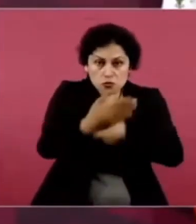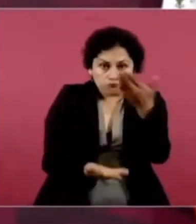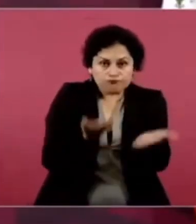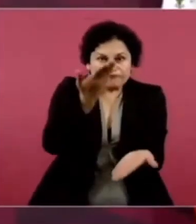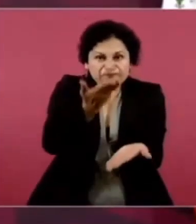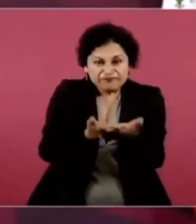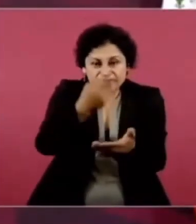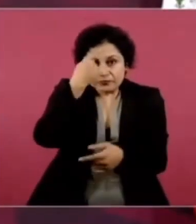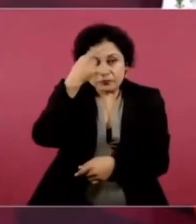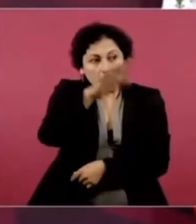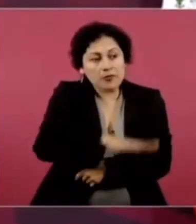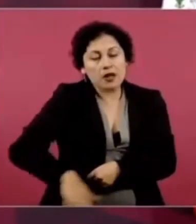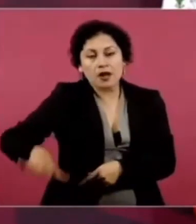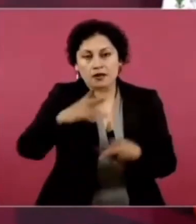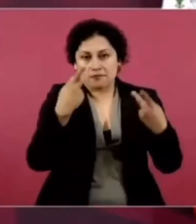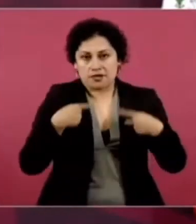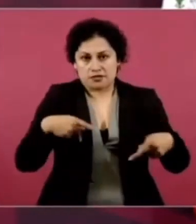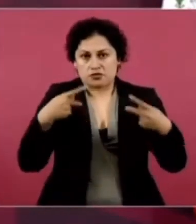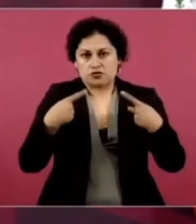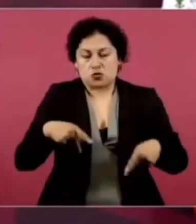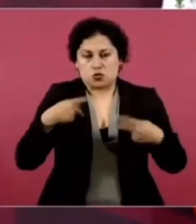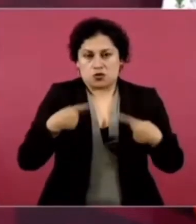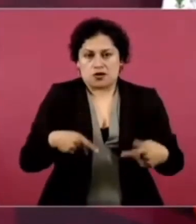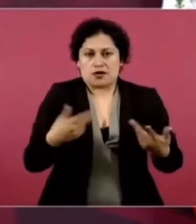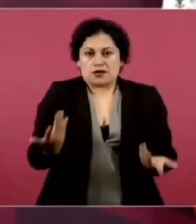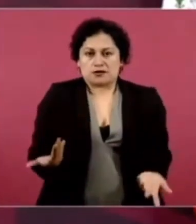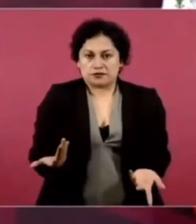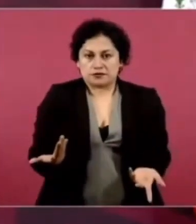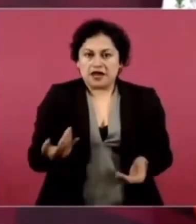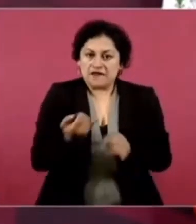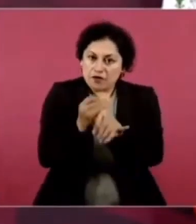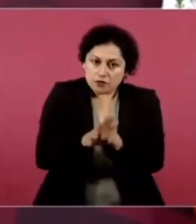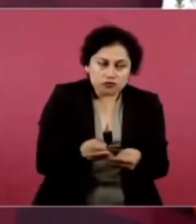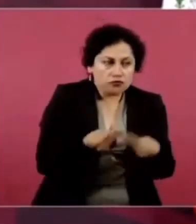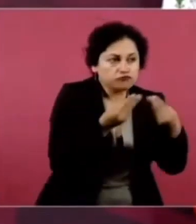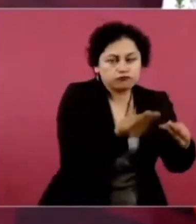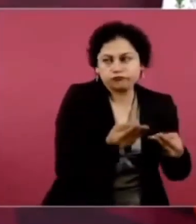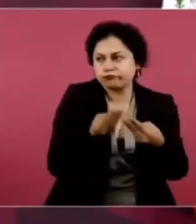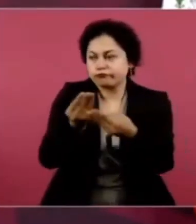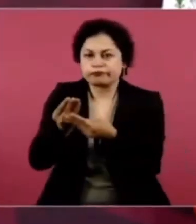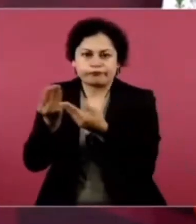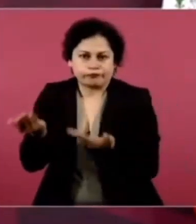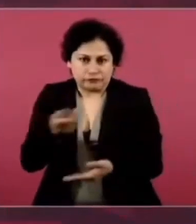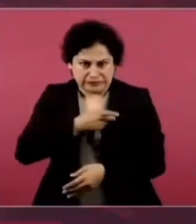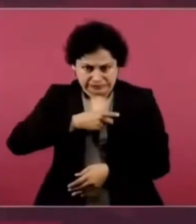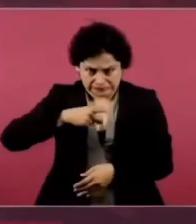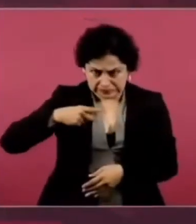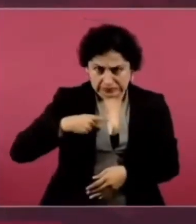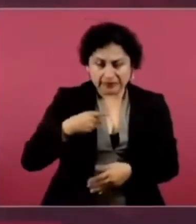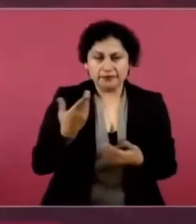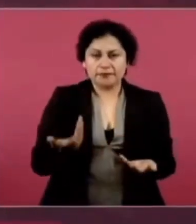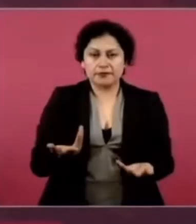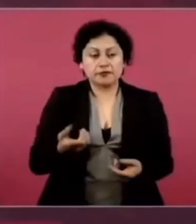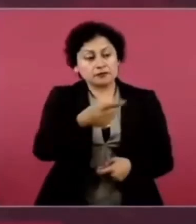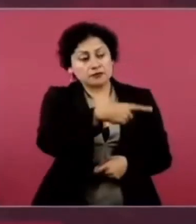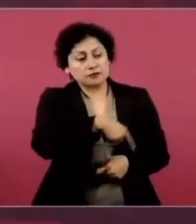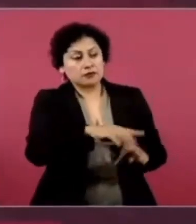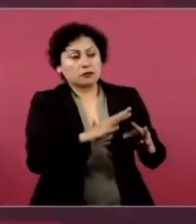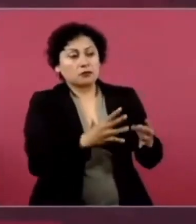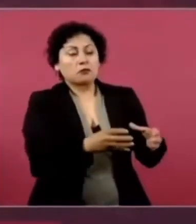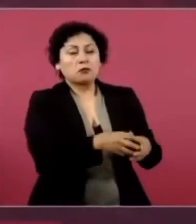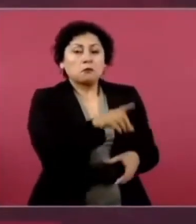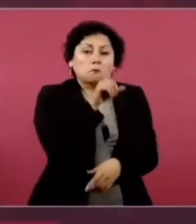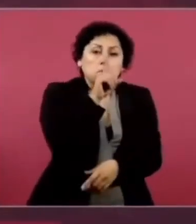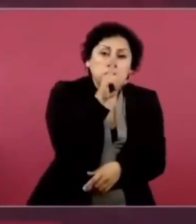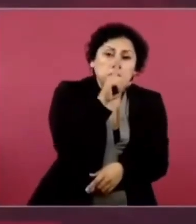el derecho a la información. Y se callan. No dicen nada. Ese ministro